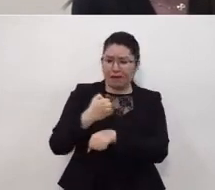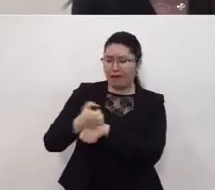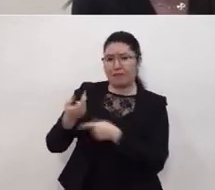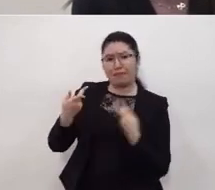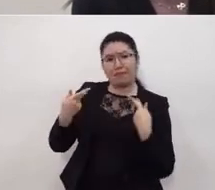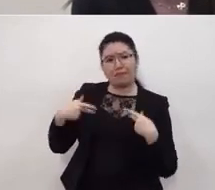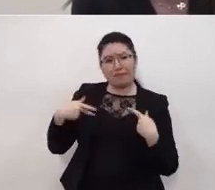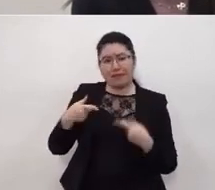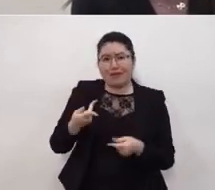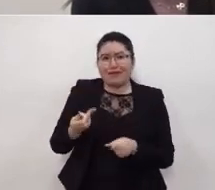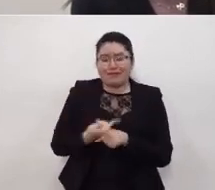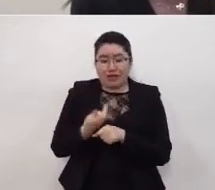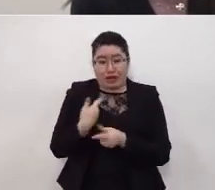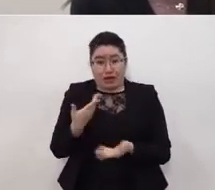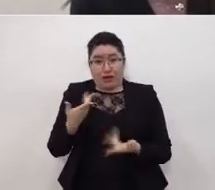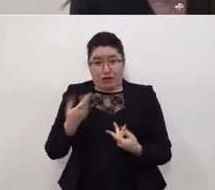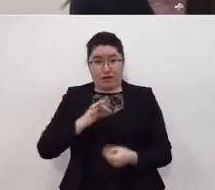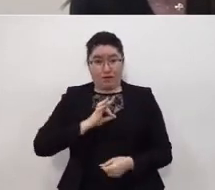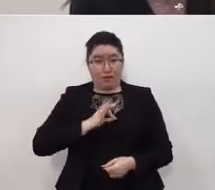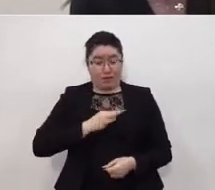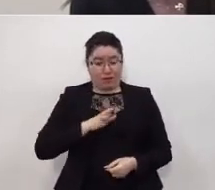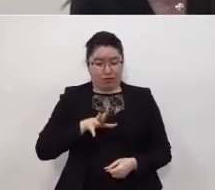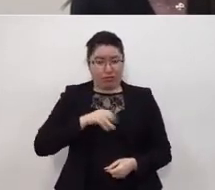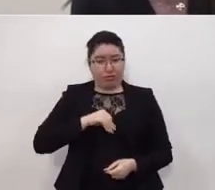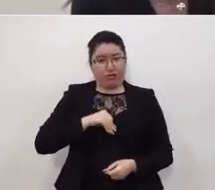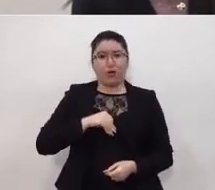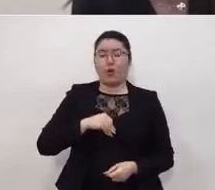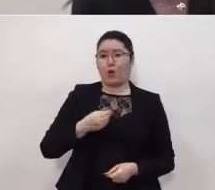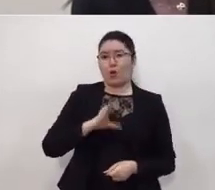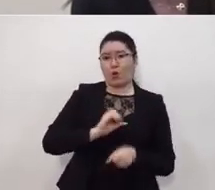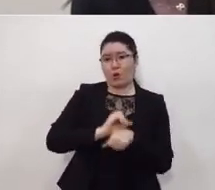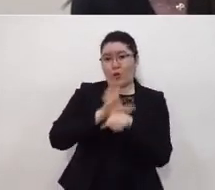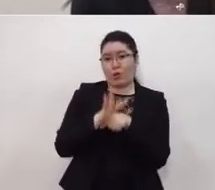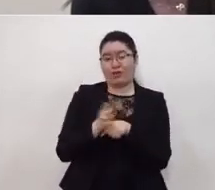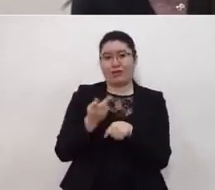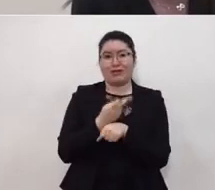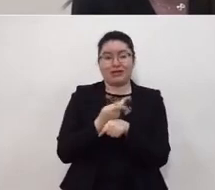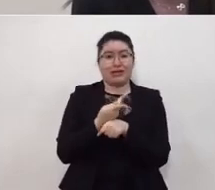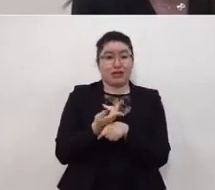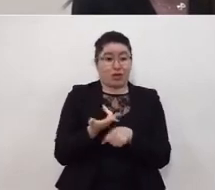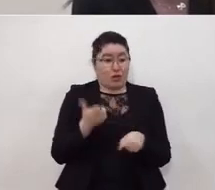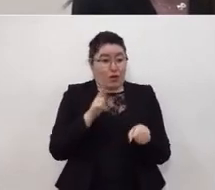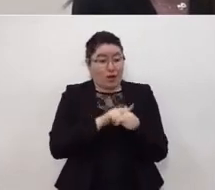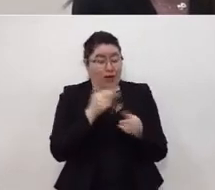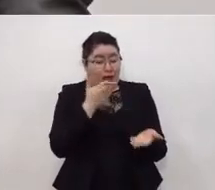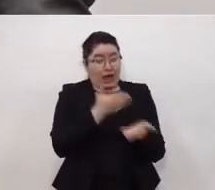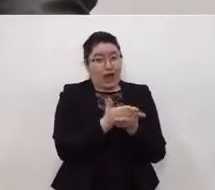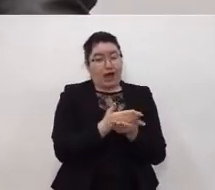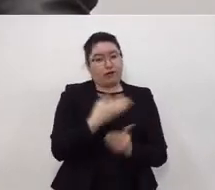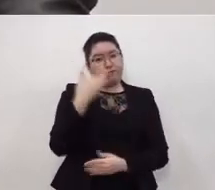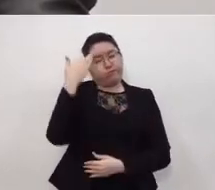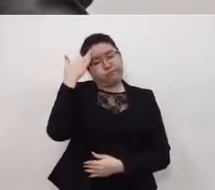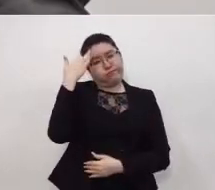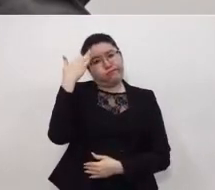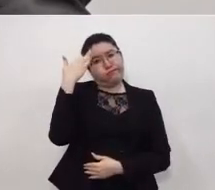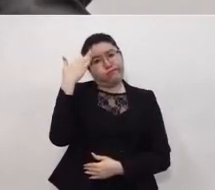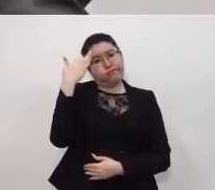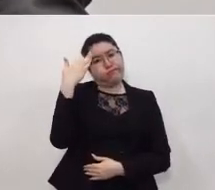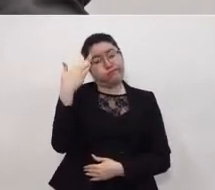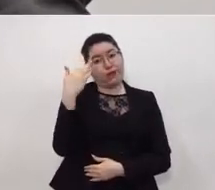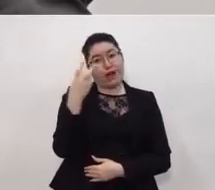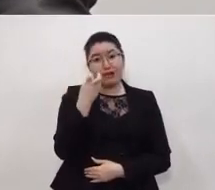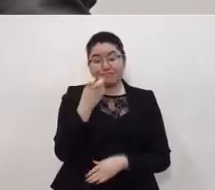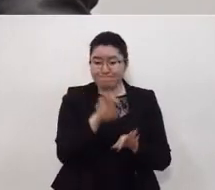que las personas enfermas de COVID-19 tardan demasiado en llegar a la atención médica. Esto es